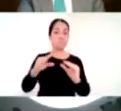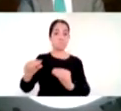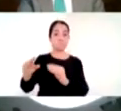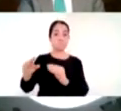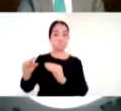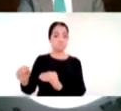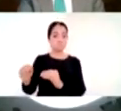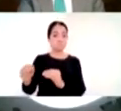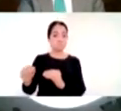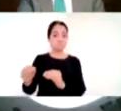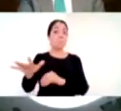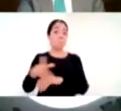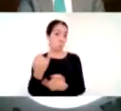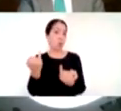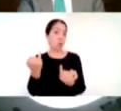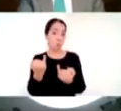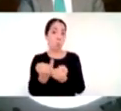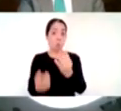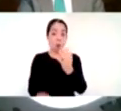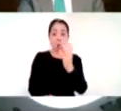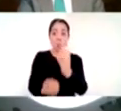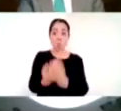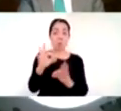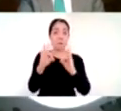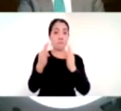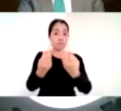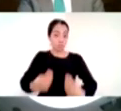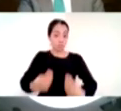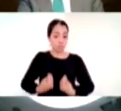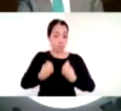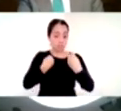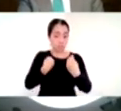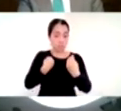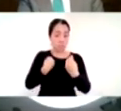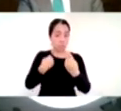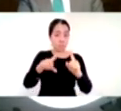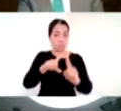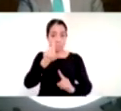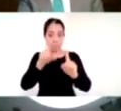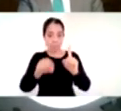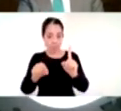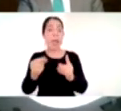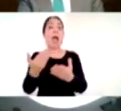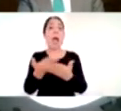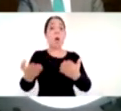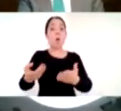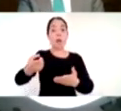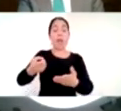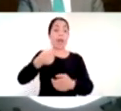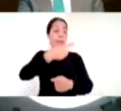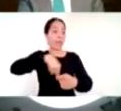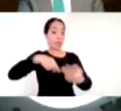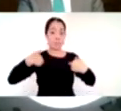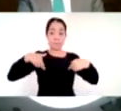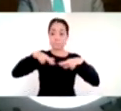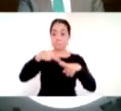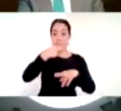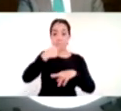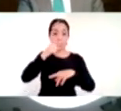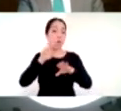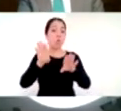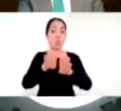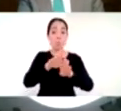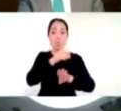su realidad como le iban a dar acompañamiento a su comunidad educativa y eso en Sinaloa